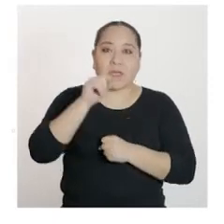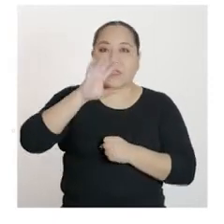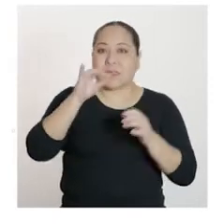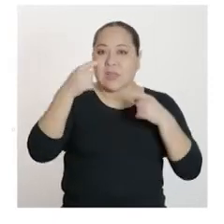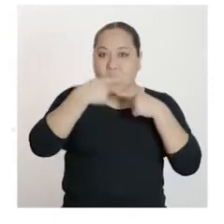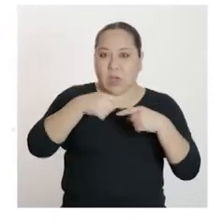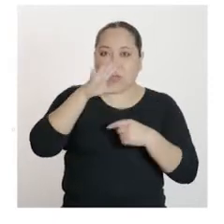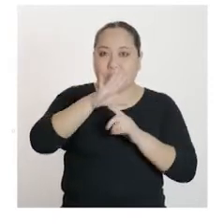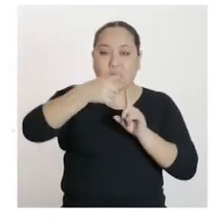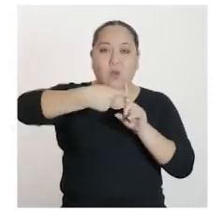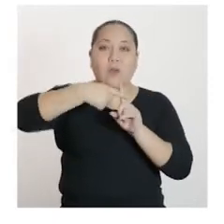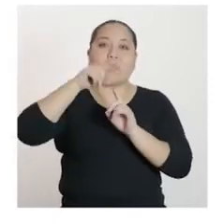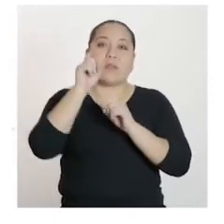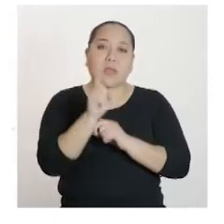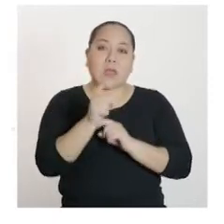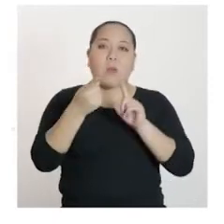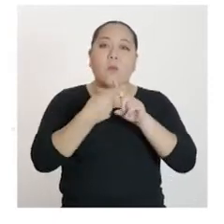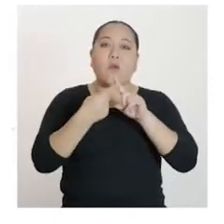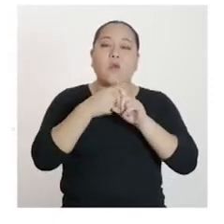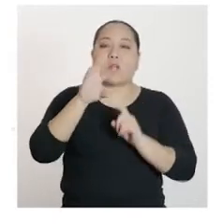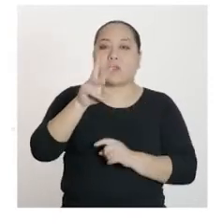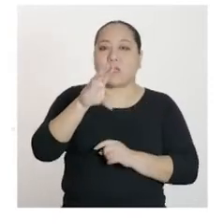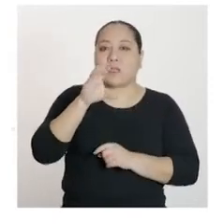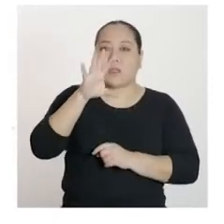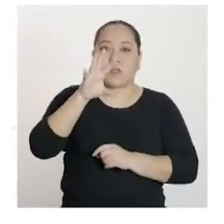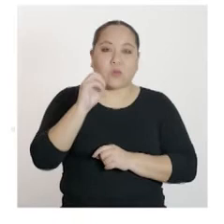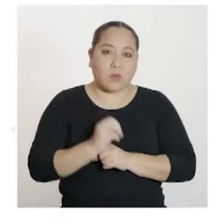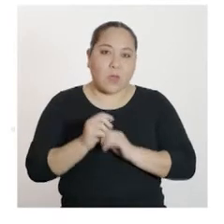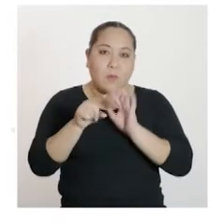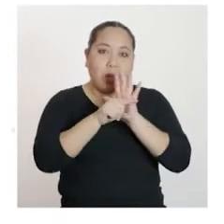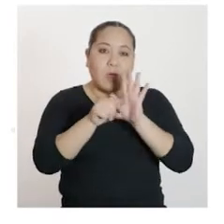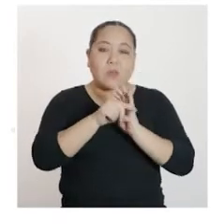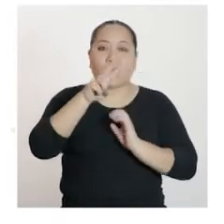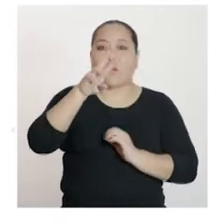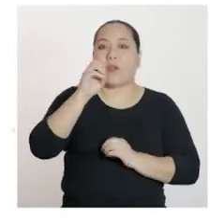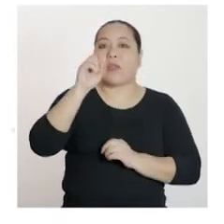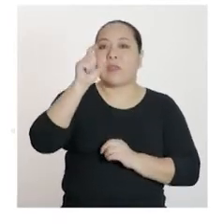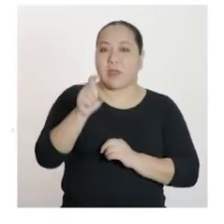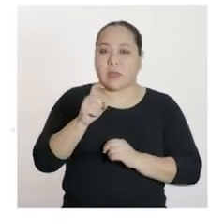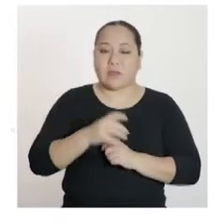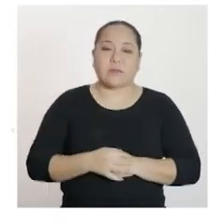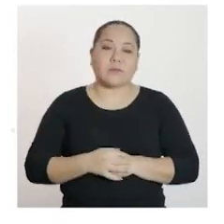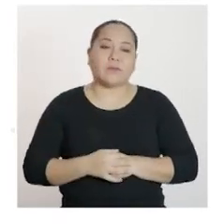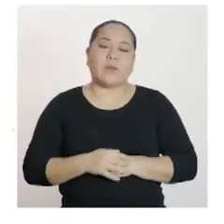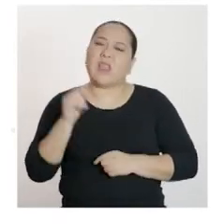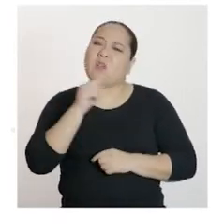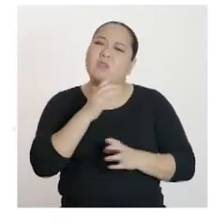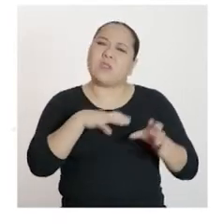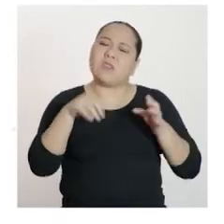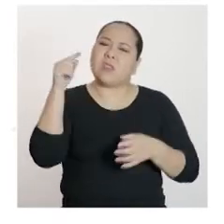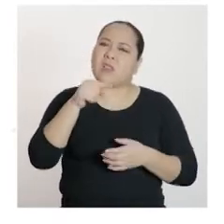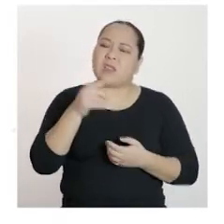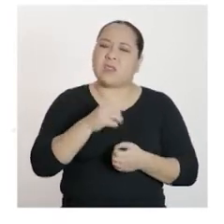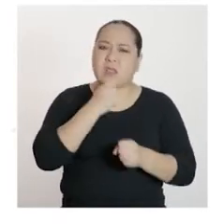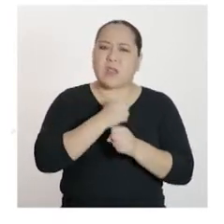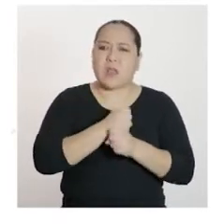más x por 650 menos 20 x. Y al efectuar la operación, tenemos